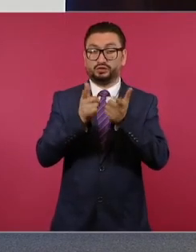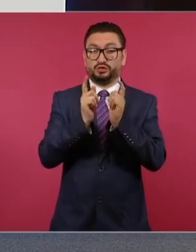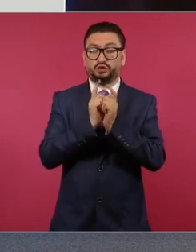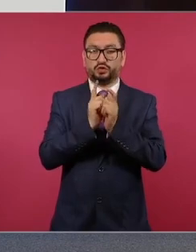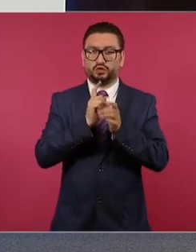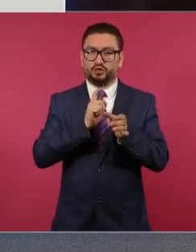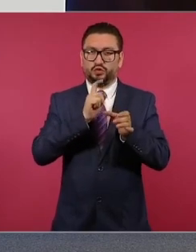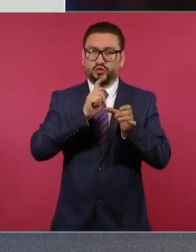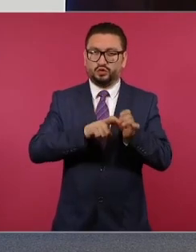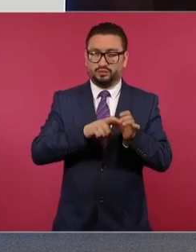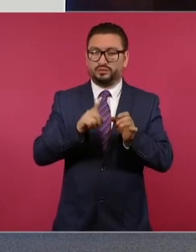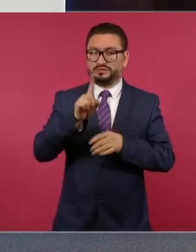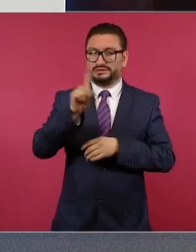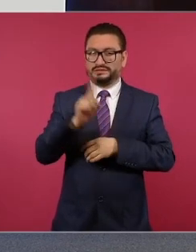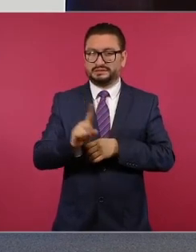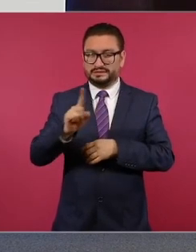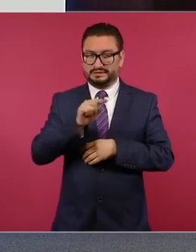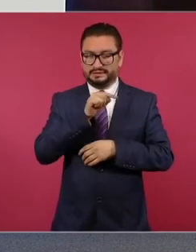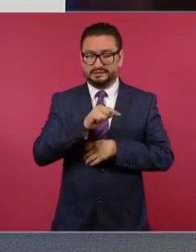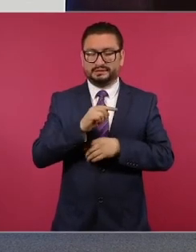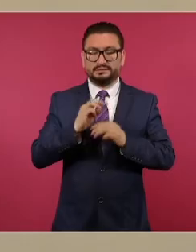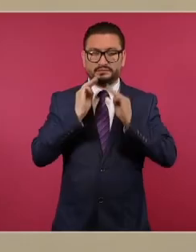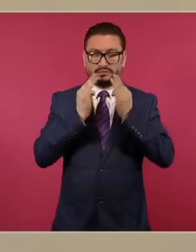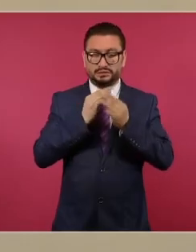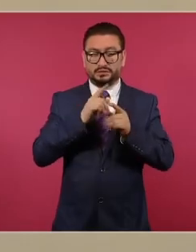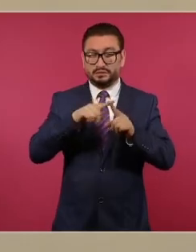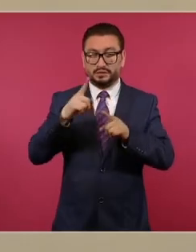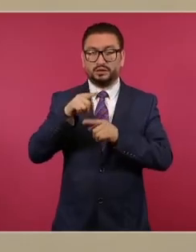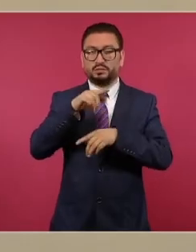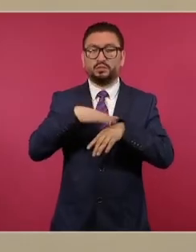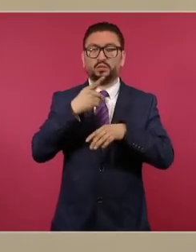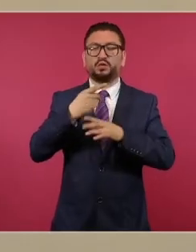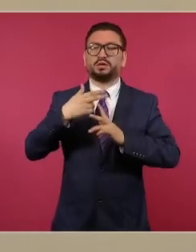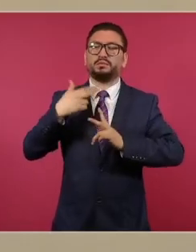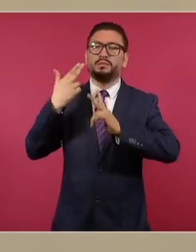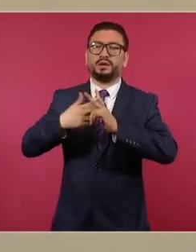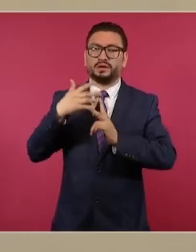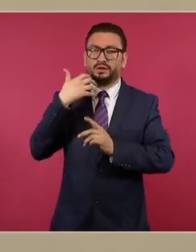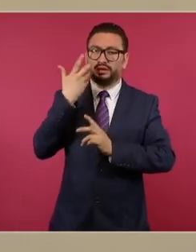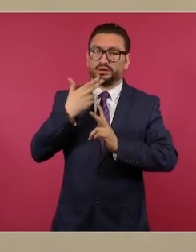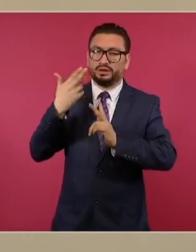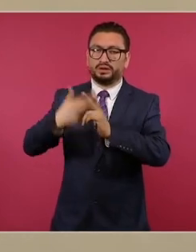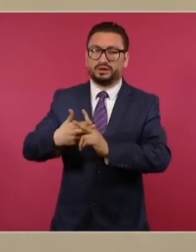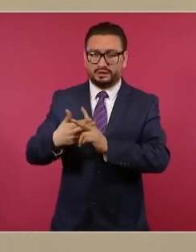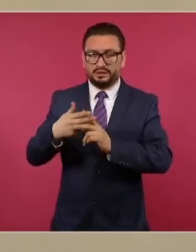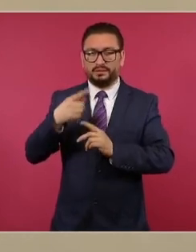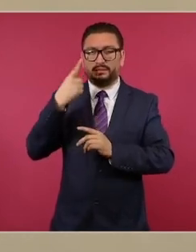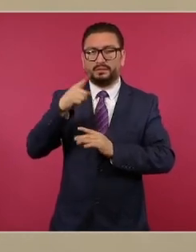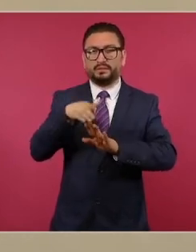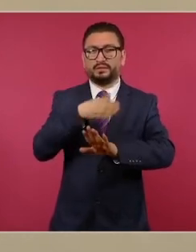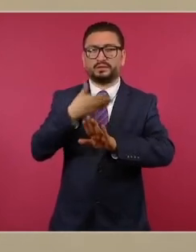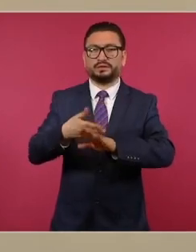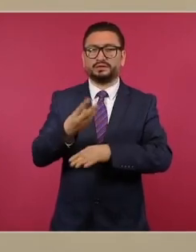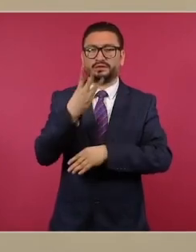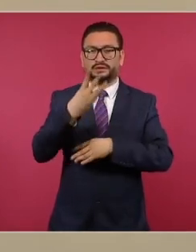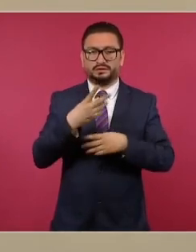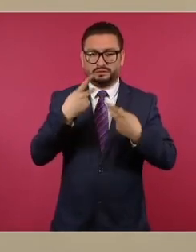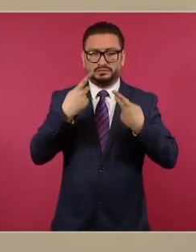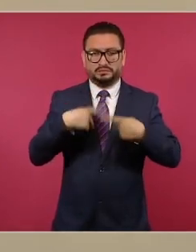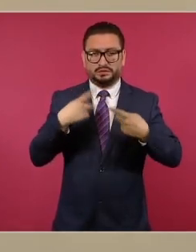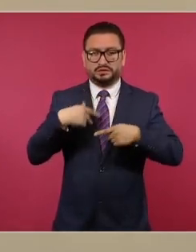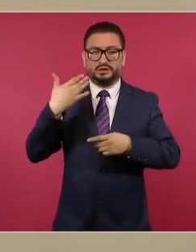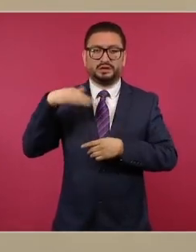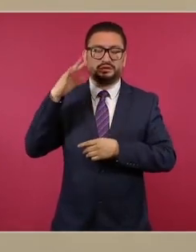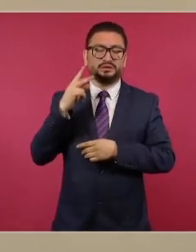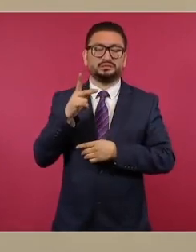grupo delictivo de los Zetas por homicidio calificado y tentativa de homicidio calificado en agravio de tres agentes de la entonces